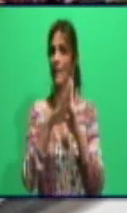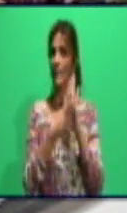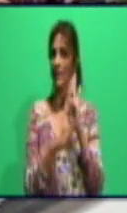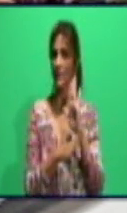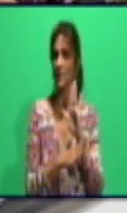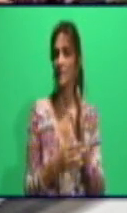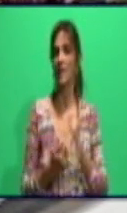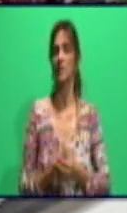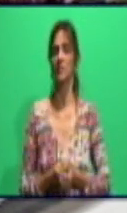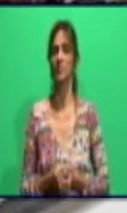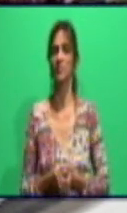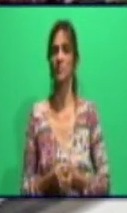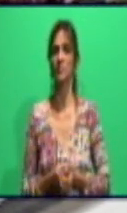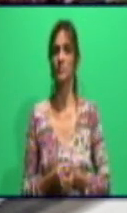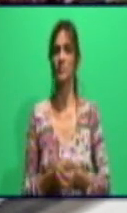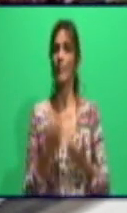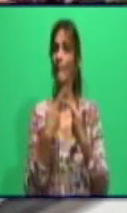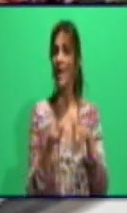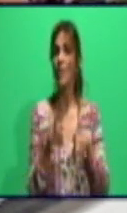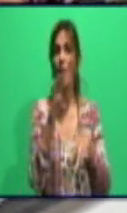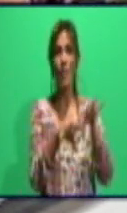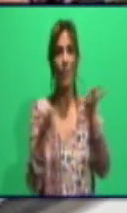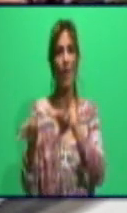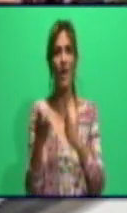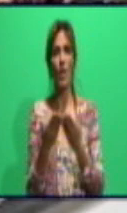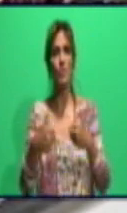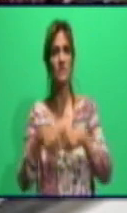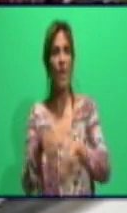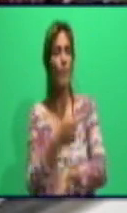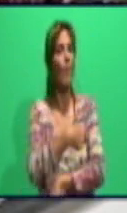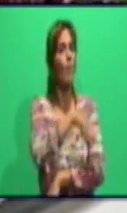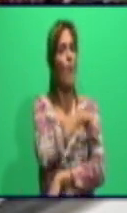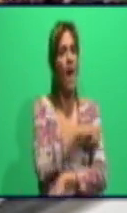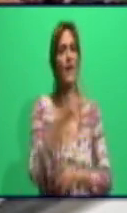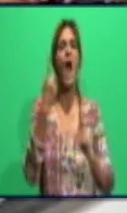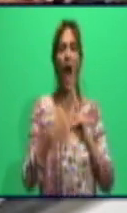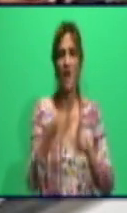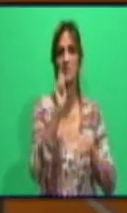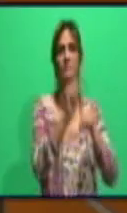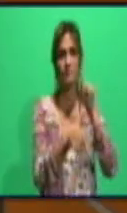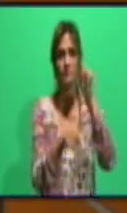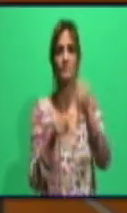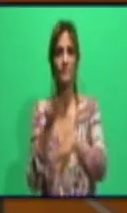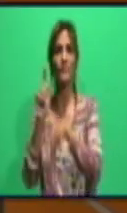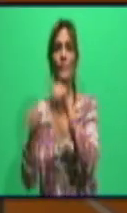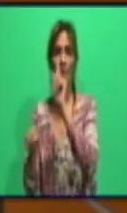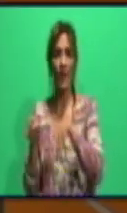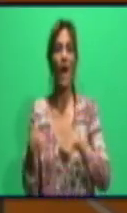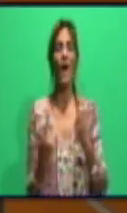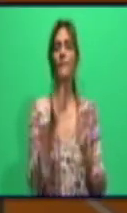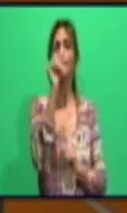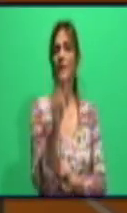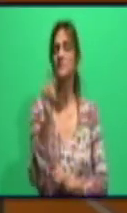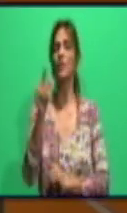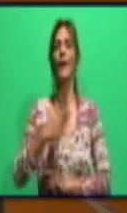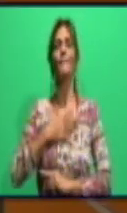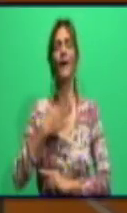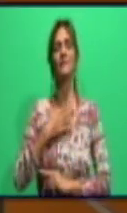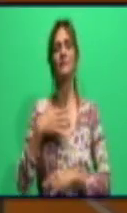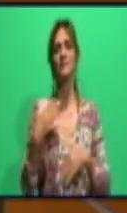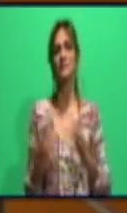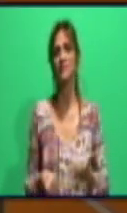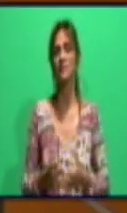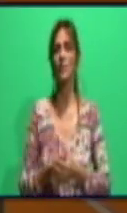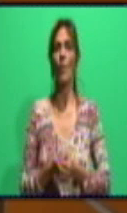hay varios agentes de telecomunicaciones que pueden... En todos los consejos populares hay agentes de telecomunicaciones. En Bayamo